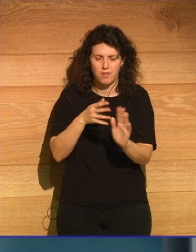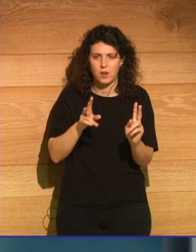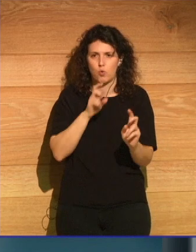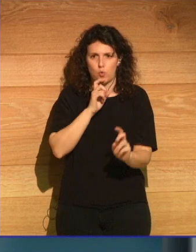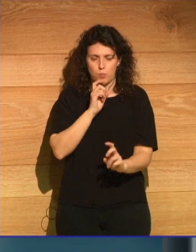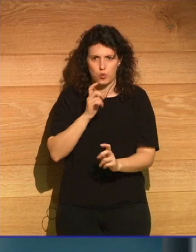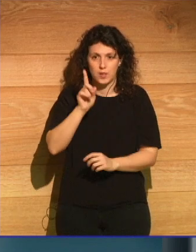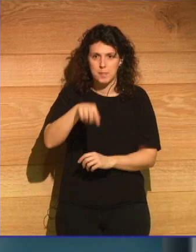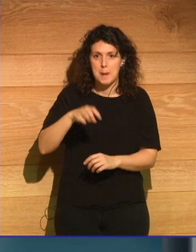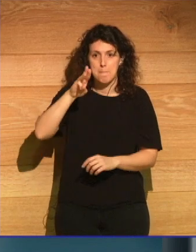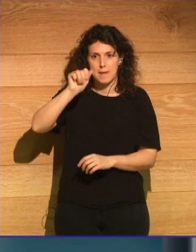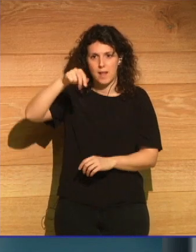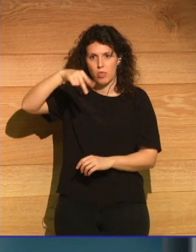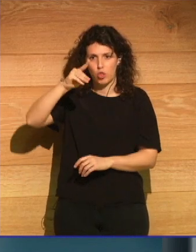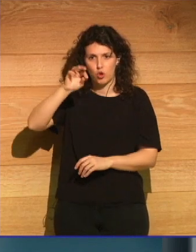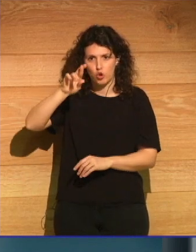Mencionas a Pandora,